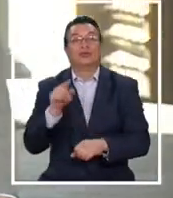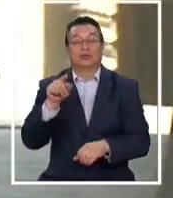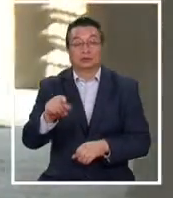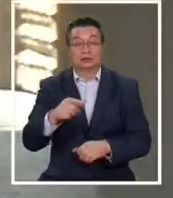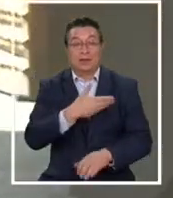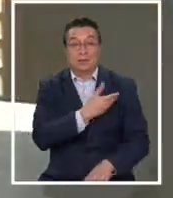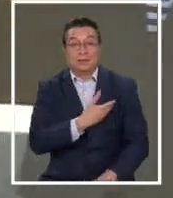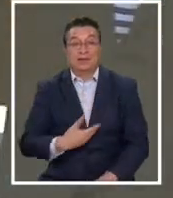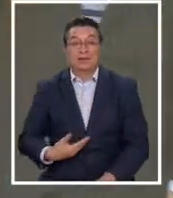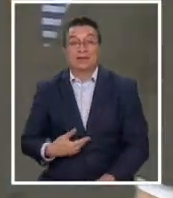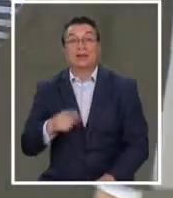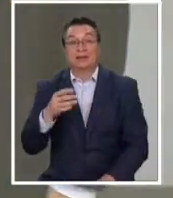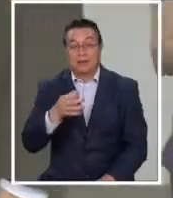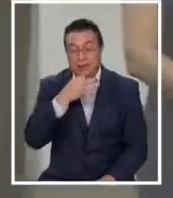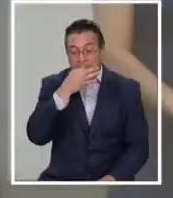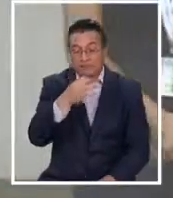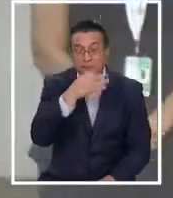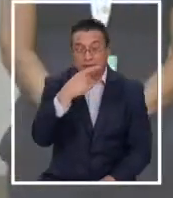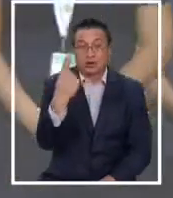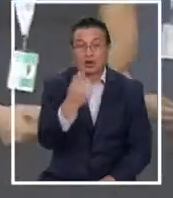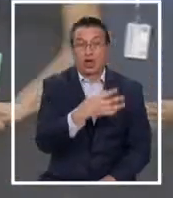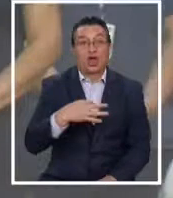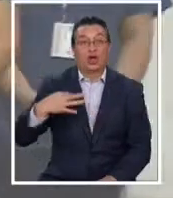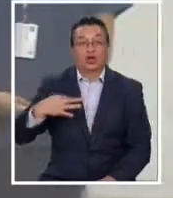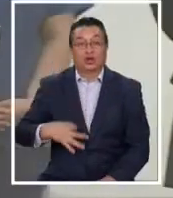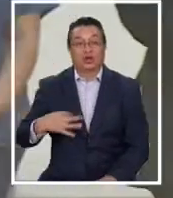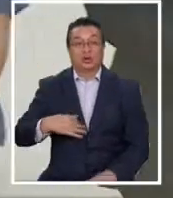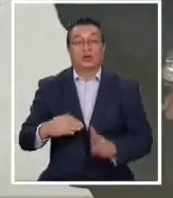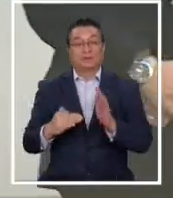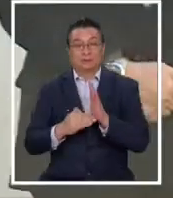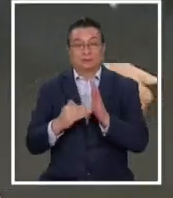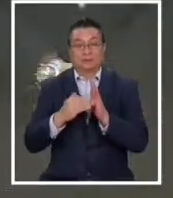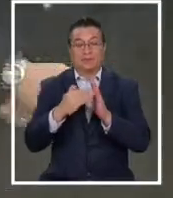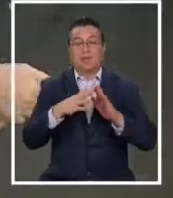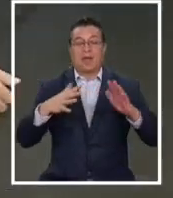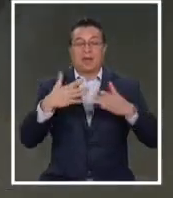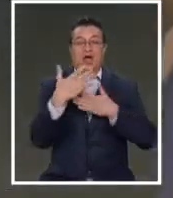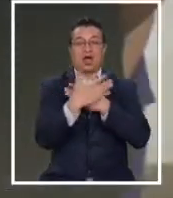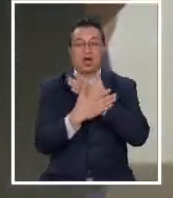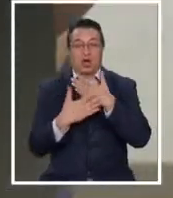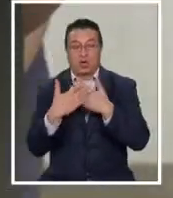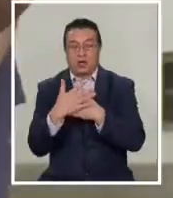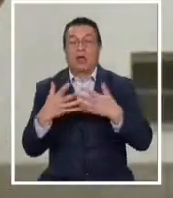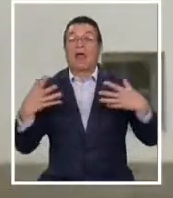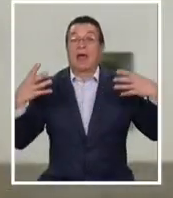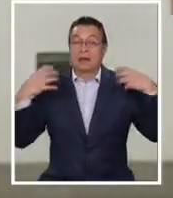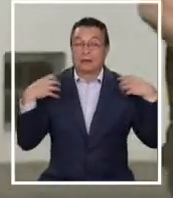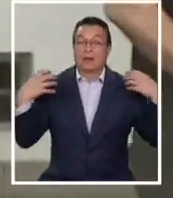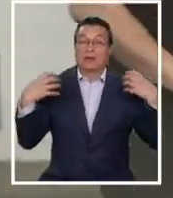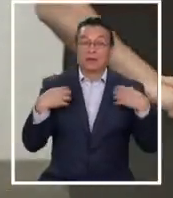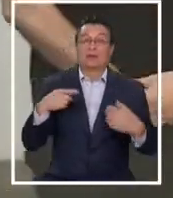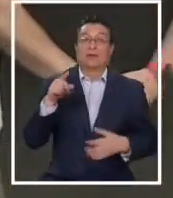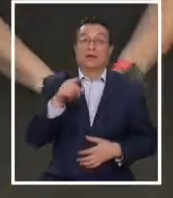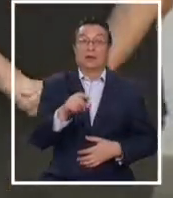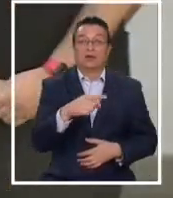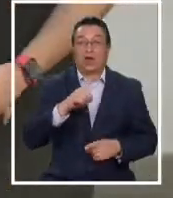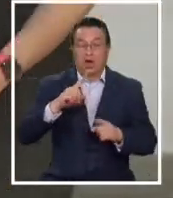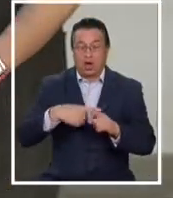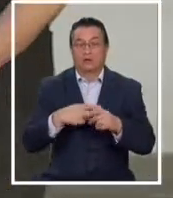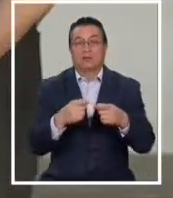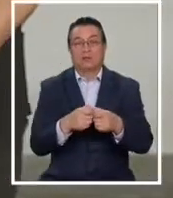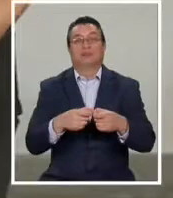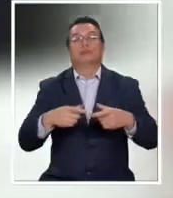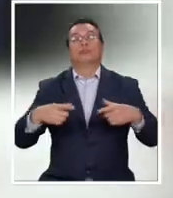mandatario hizo un llamado a la ciudadanía a aumentar las medidas de autocuidado y responsabilidad en esta nueva ola de